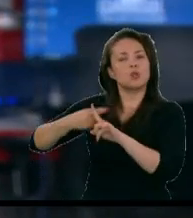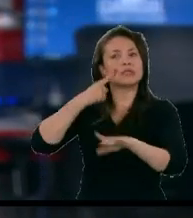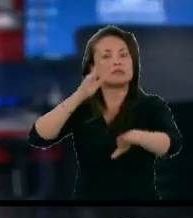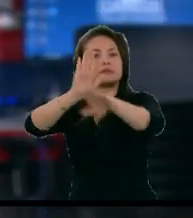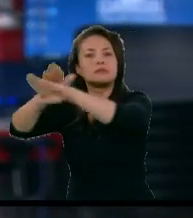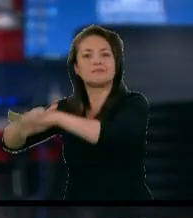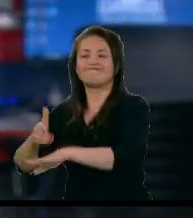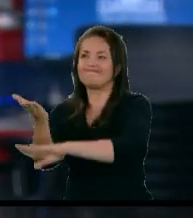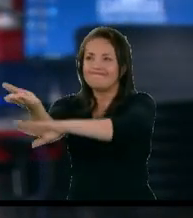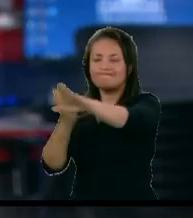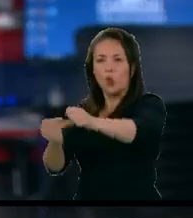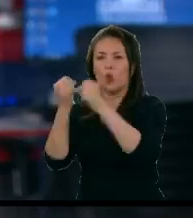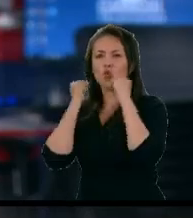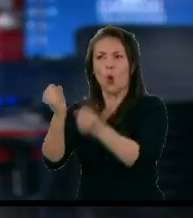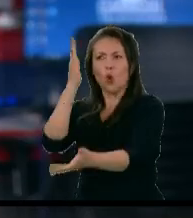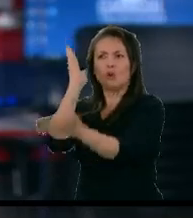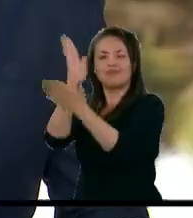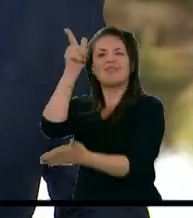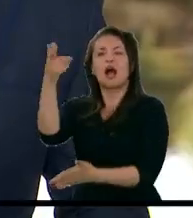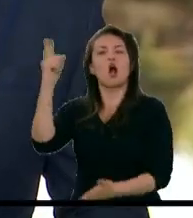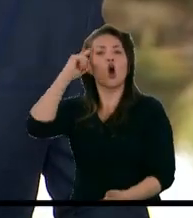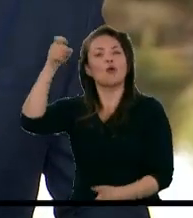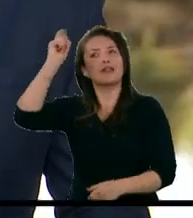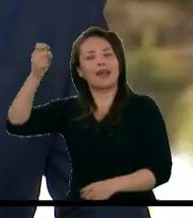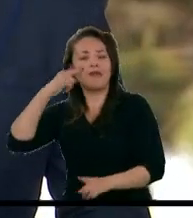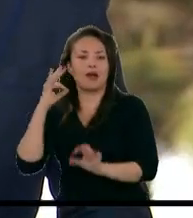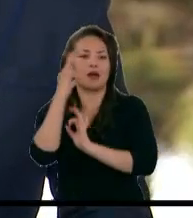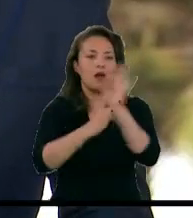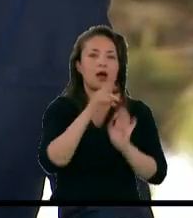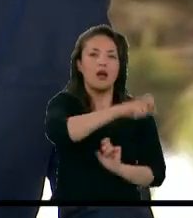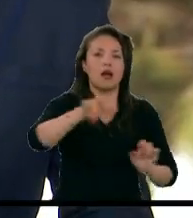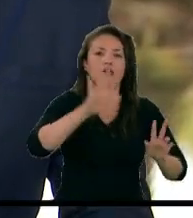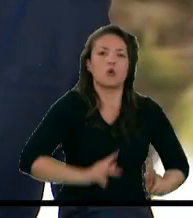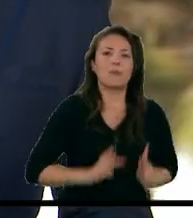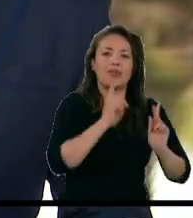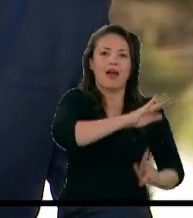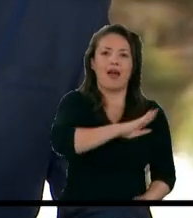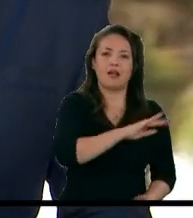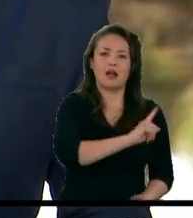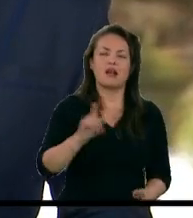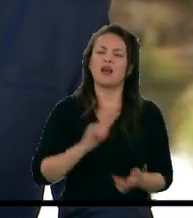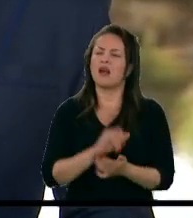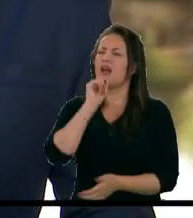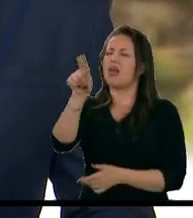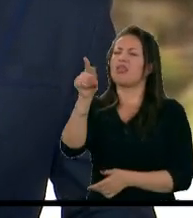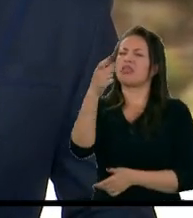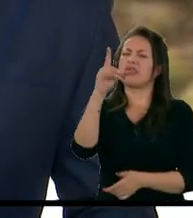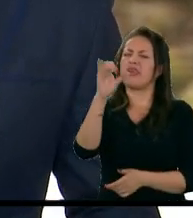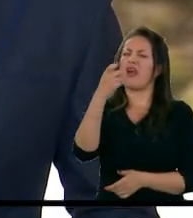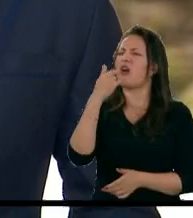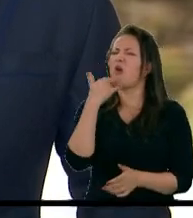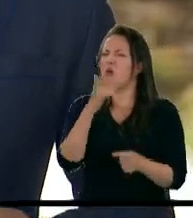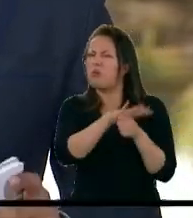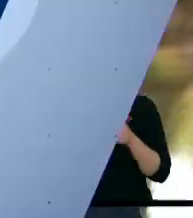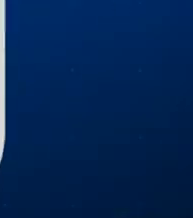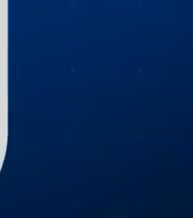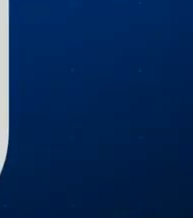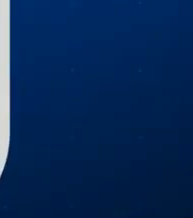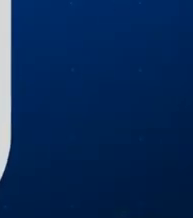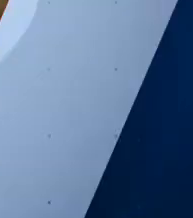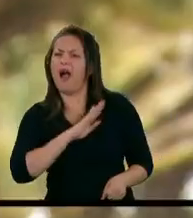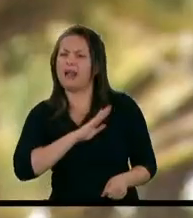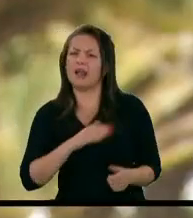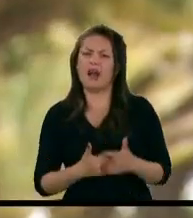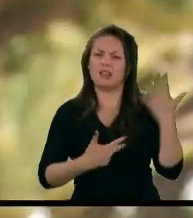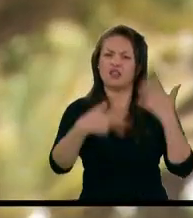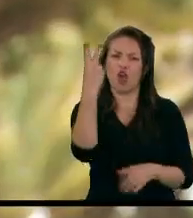vehemento al gobierno nacional para garantizar sus vidas. Diego Aguilar, ¿cuál es la situación actual de esos alcaldes? Alejandra, pues la